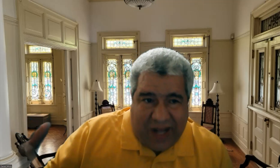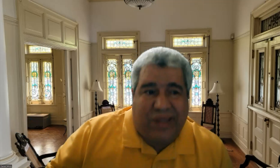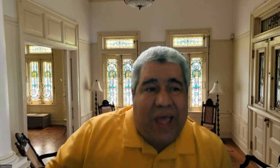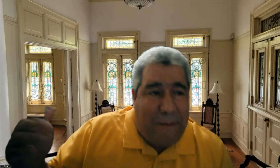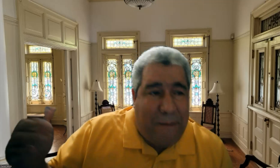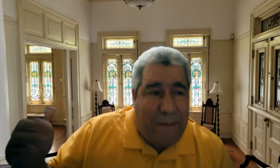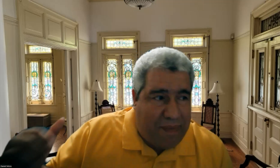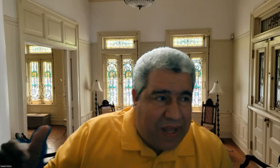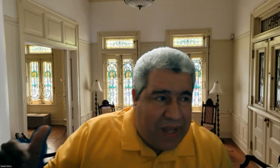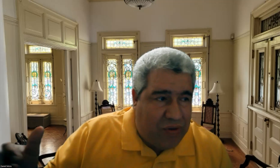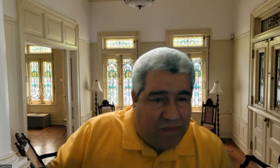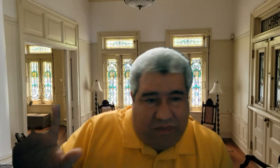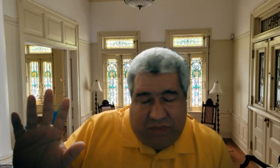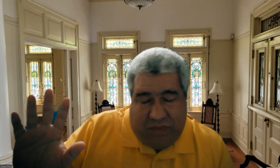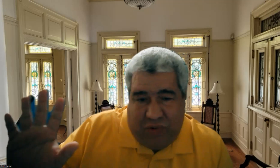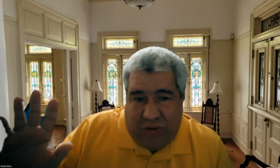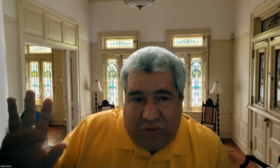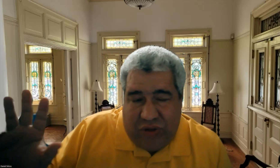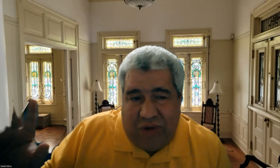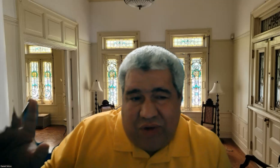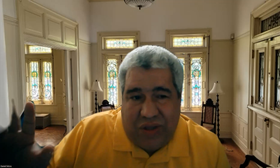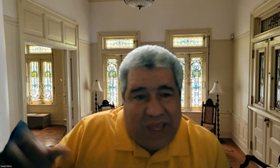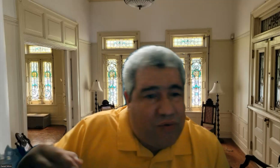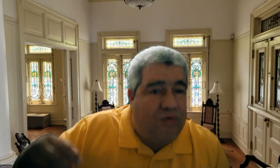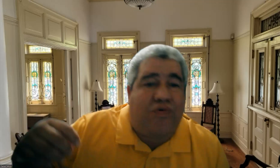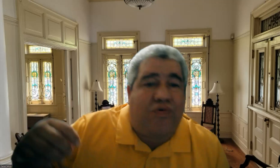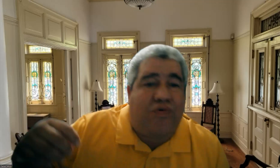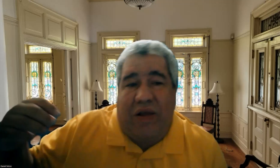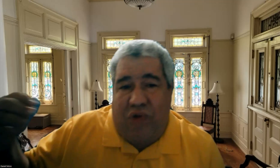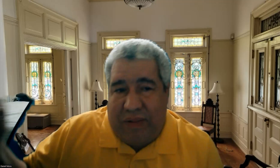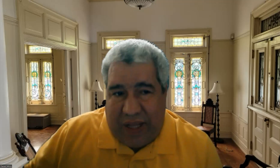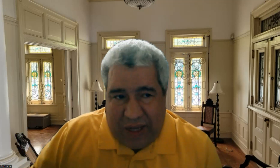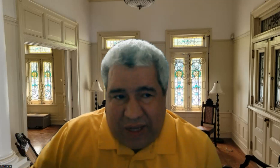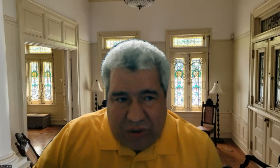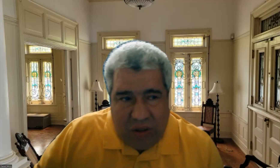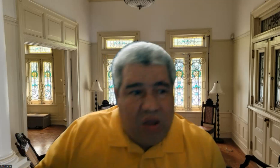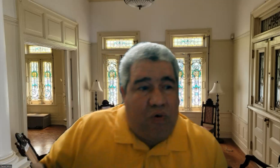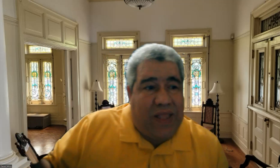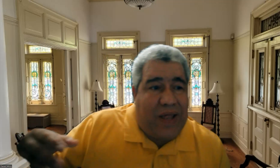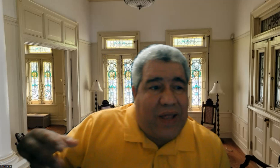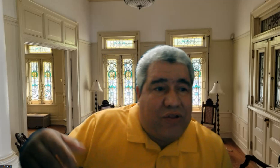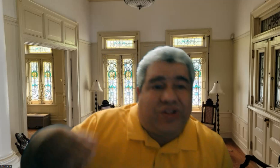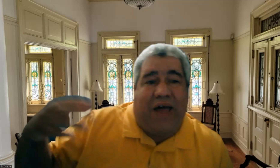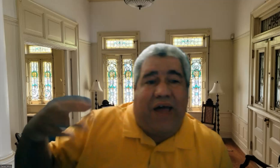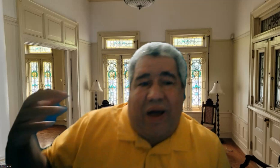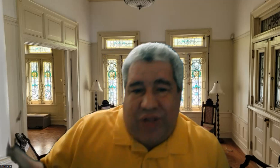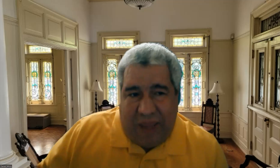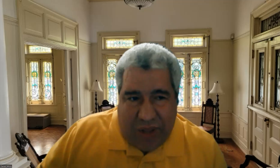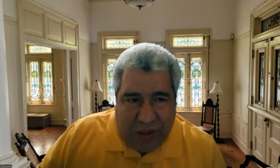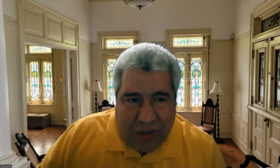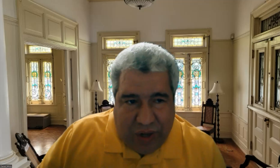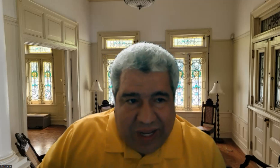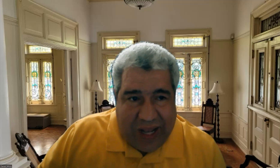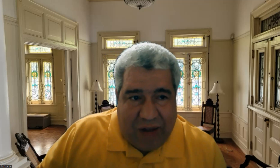visita la estaban preparando no estoy seguro si es que hubo una nueva administración o estaban haciendo trabajos de